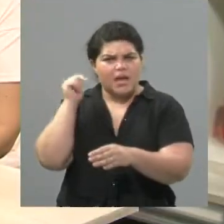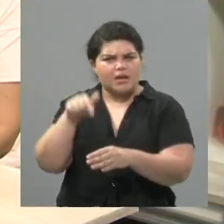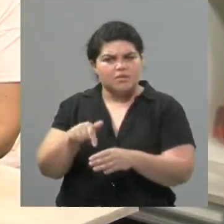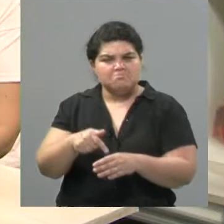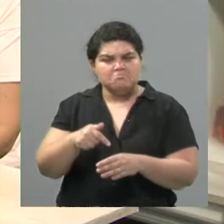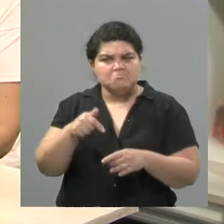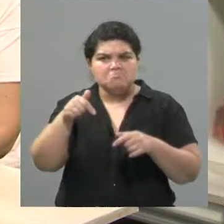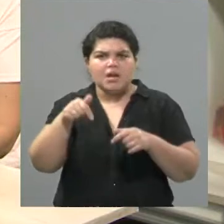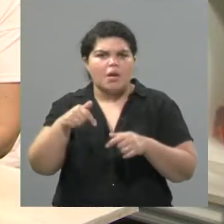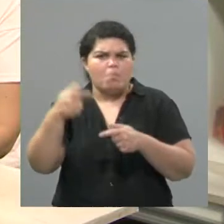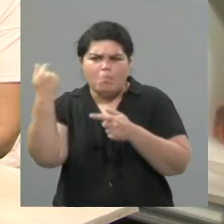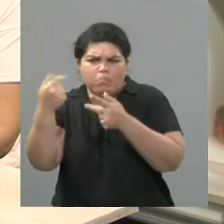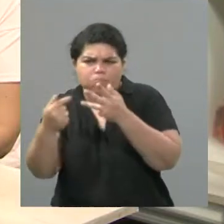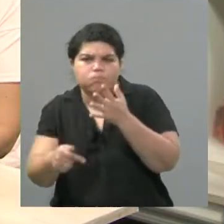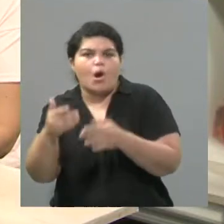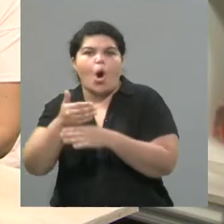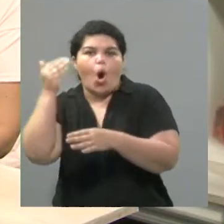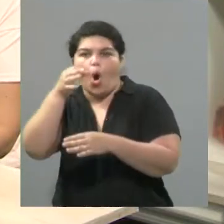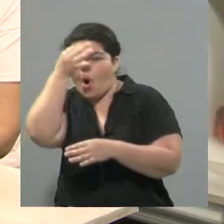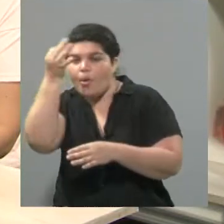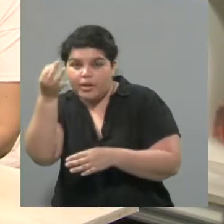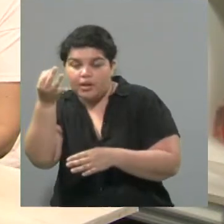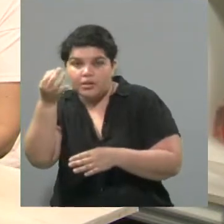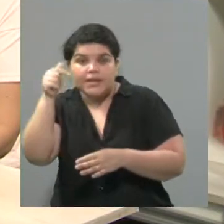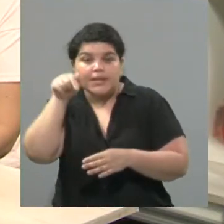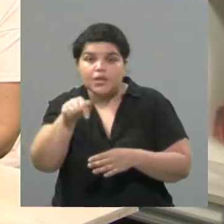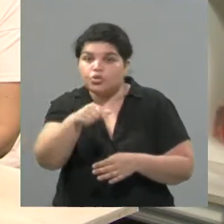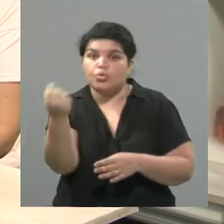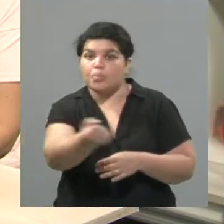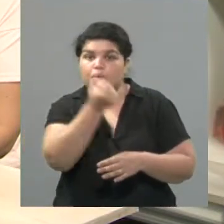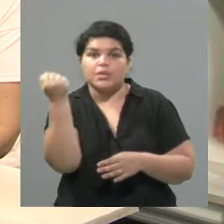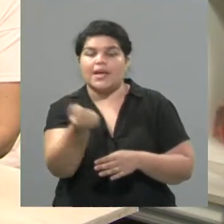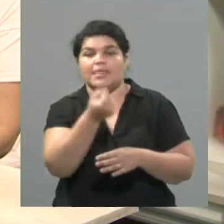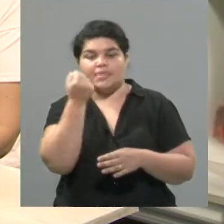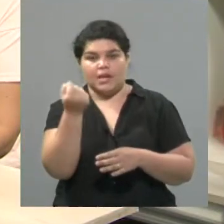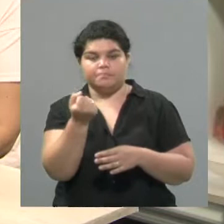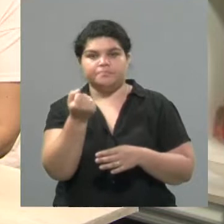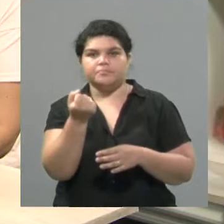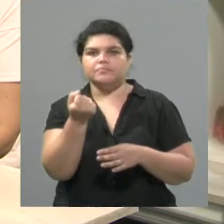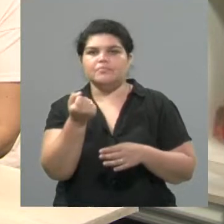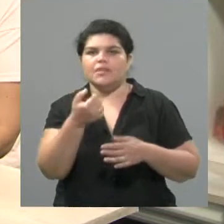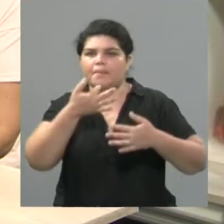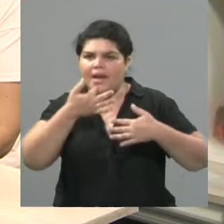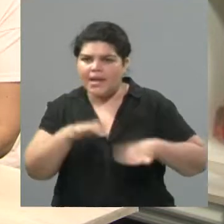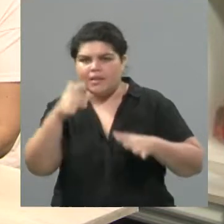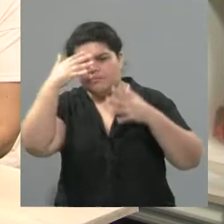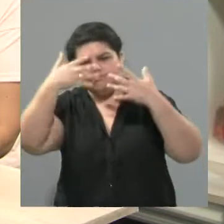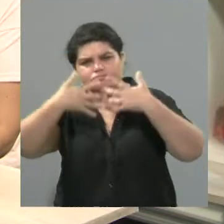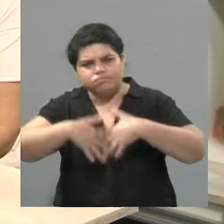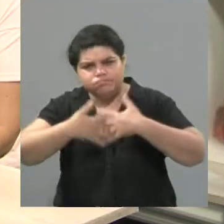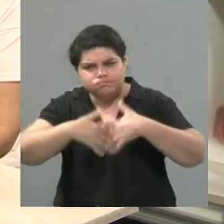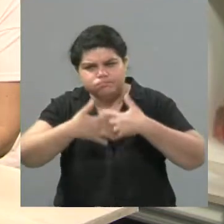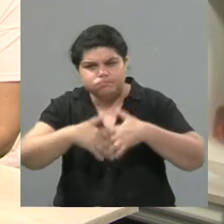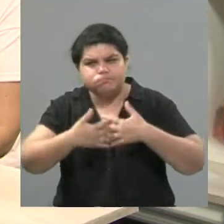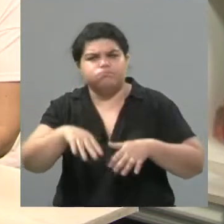Una cuestión para hasta dar ese mensaje de reflexión. ¿Les costó mucho prepararlo? ¿Tuvieron que pulir mucho la